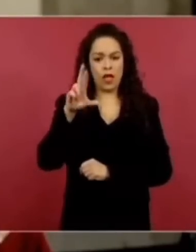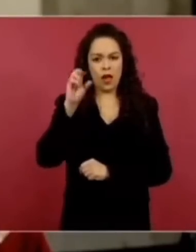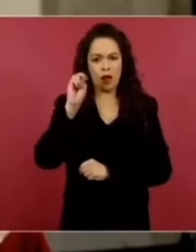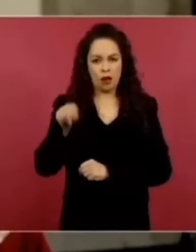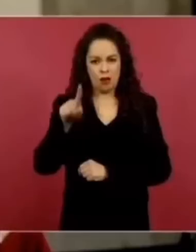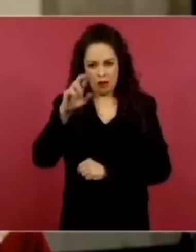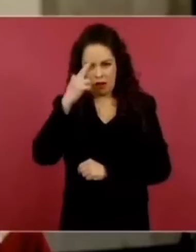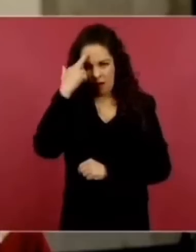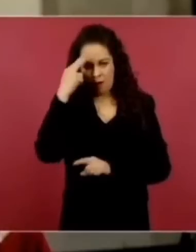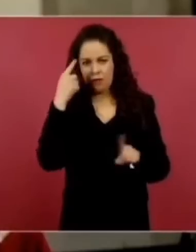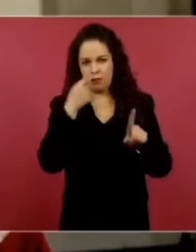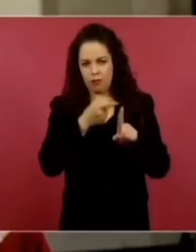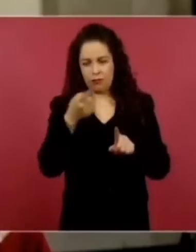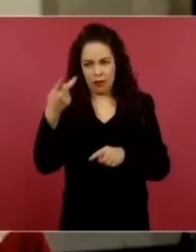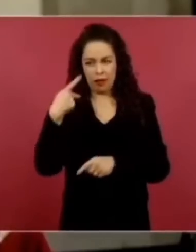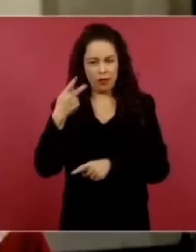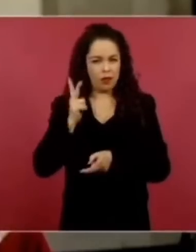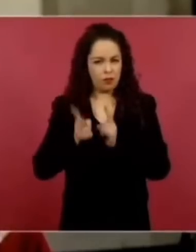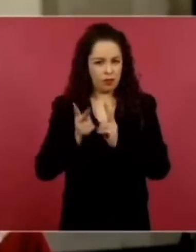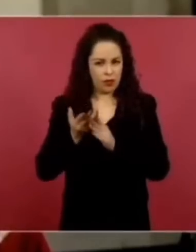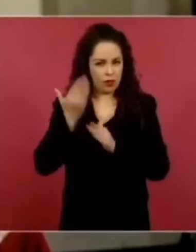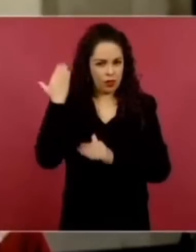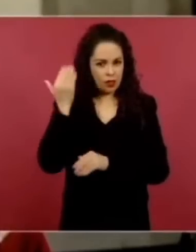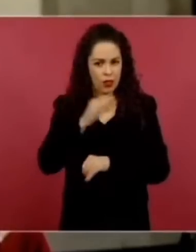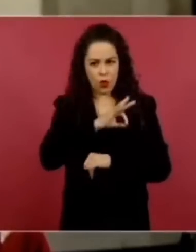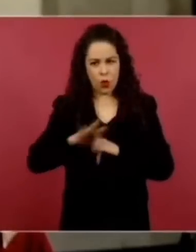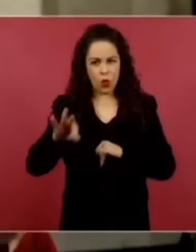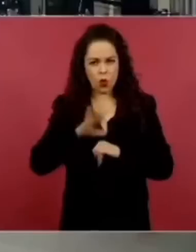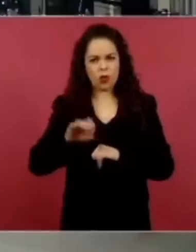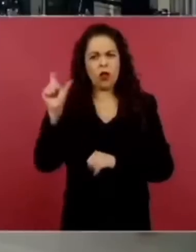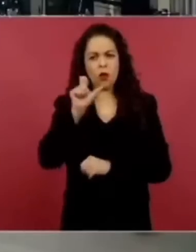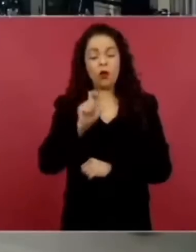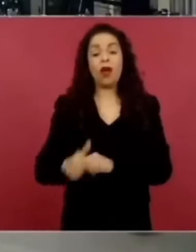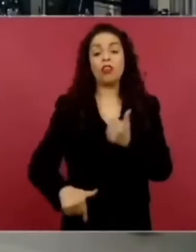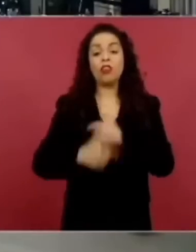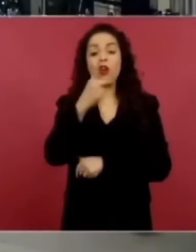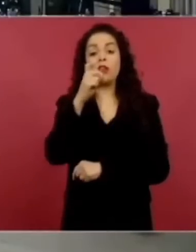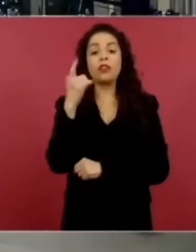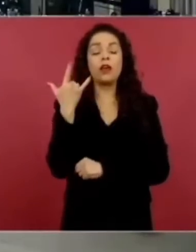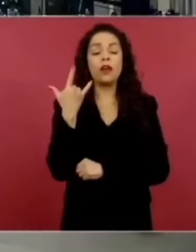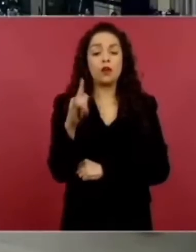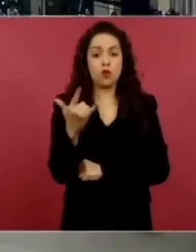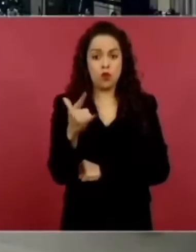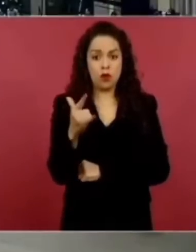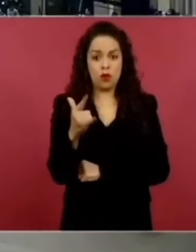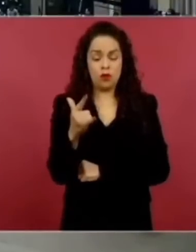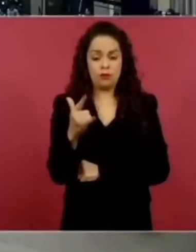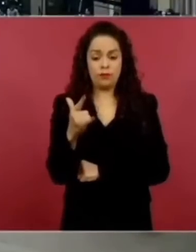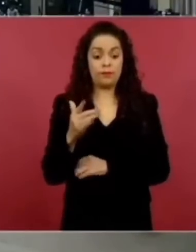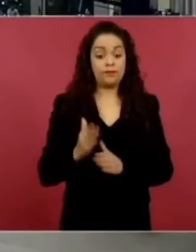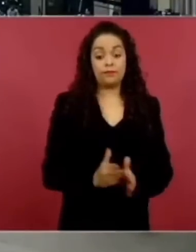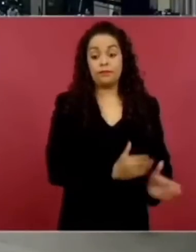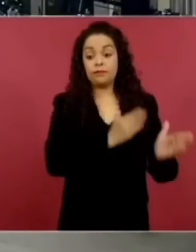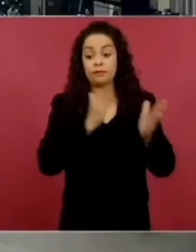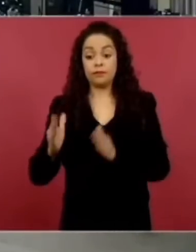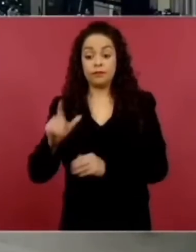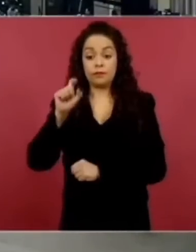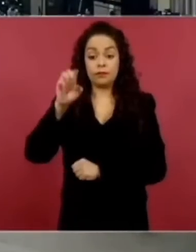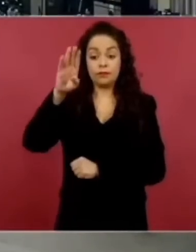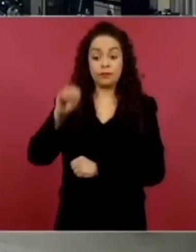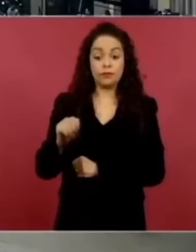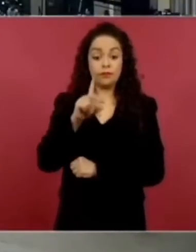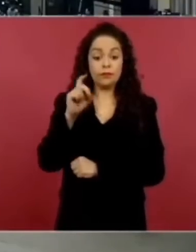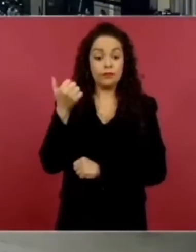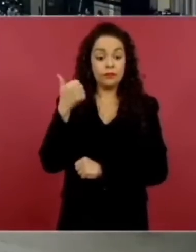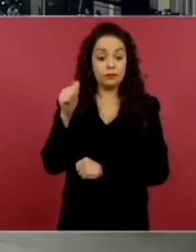pasada que conversamos usted y yo aquí fue el 12 de julio. El 29 de agosto finalmente fue absuelto